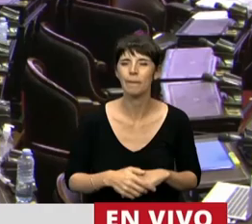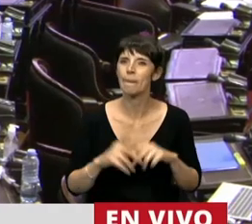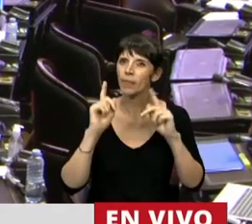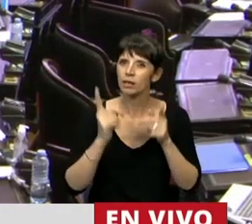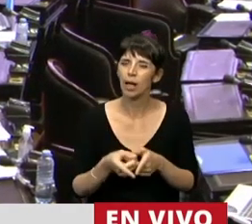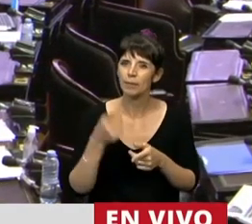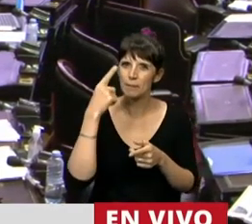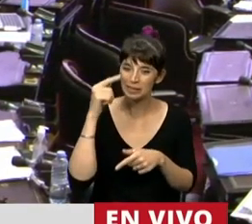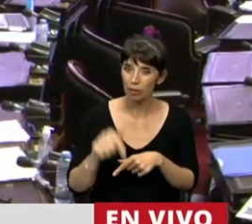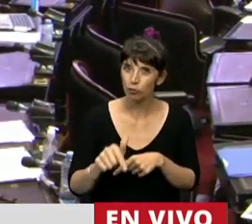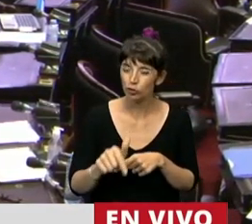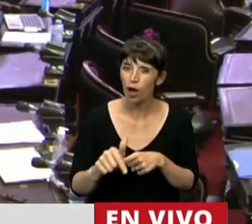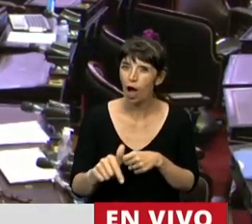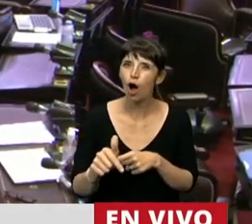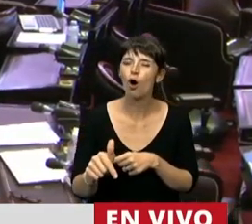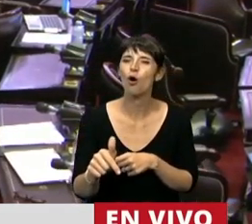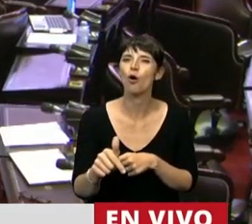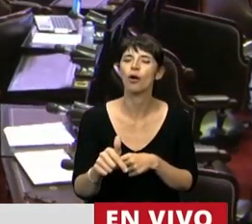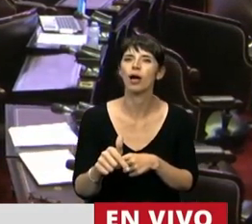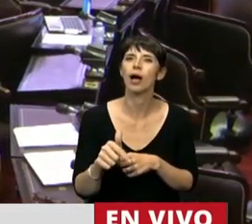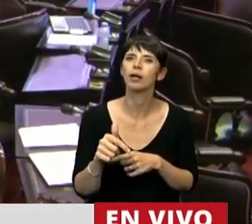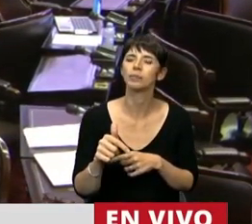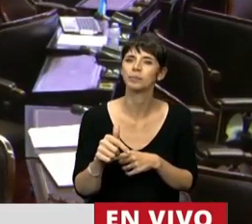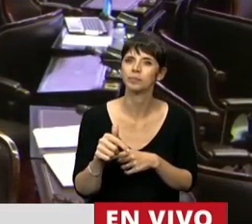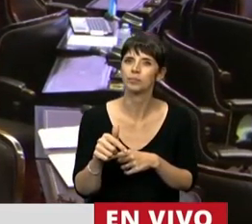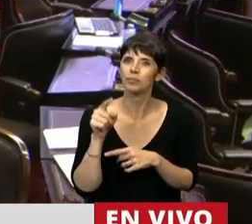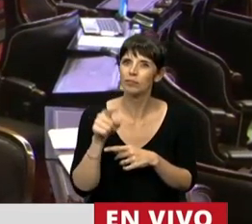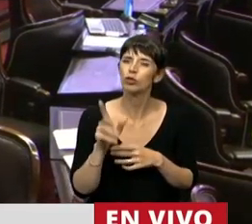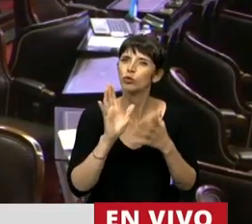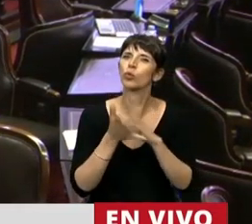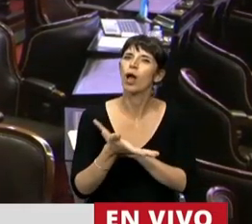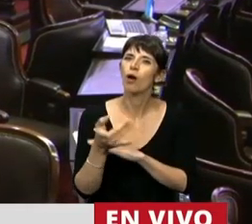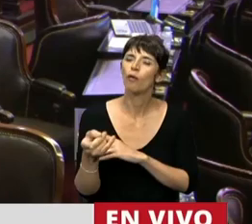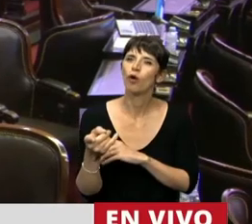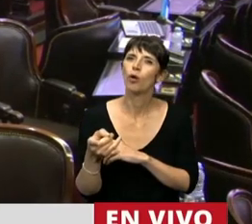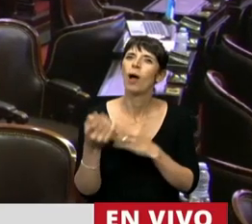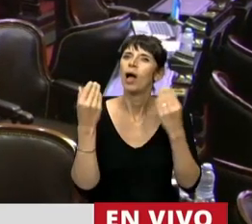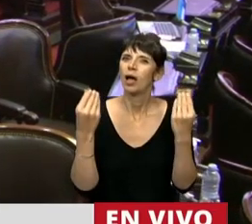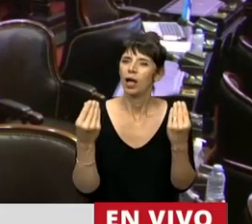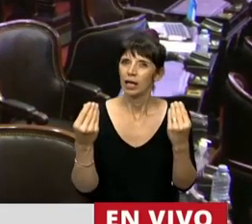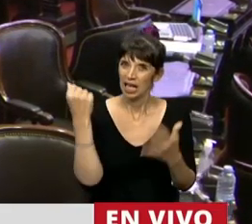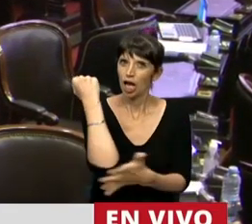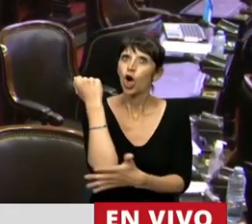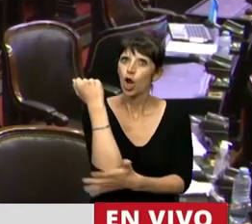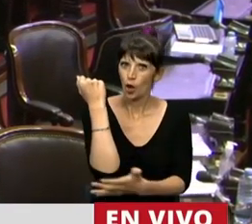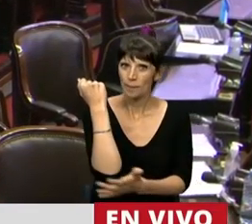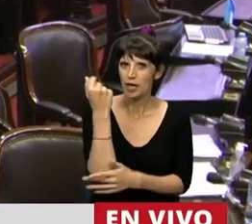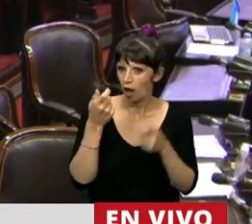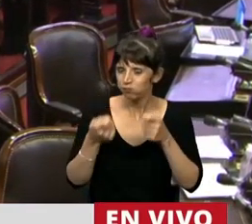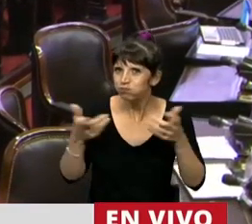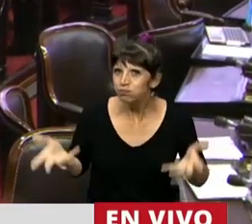sentido de la norma que estamos proponiendo busca precisamente impulsar y expandir el alcance de las transferencias